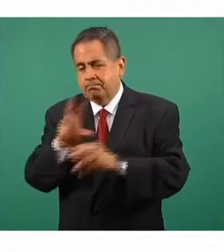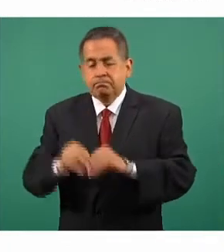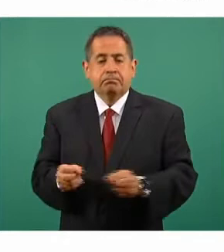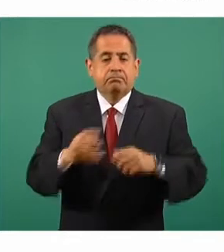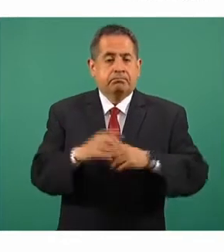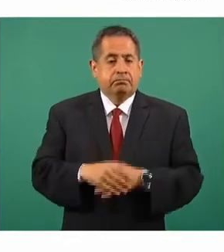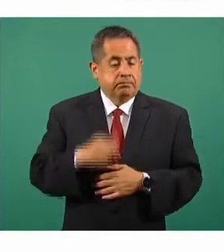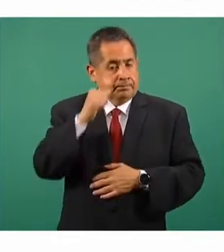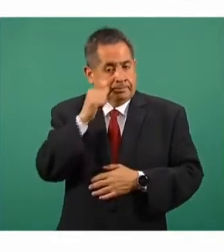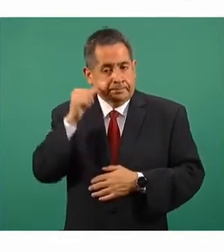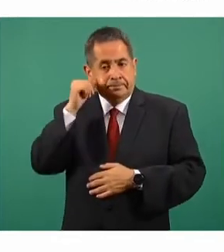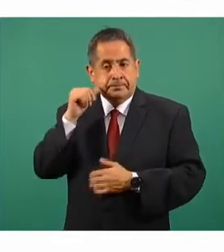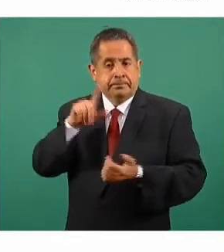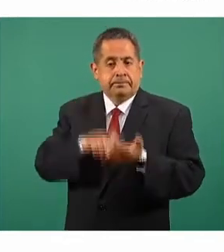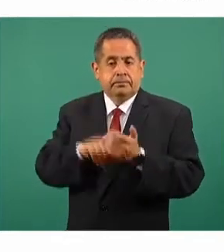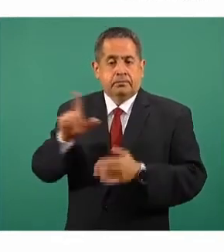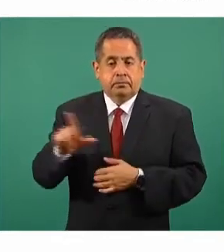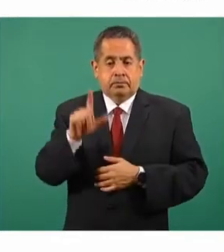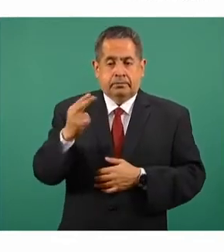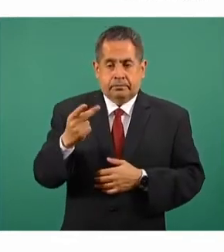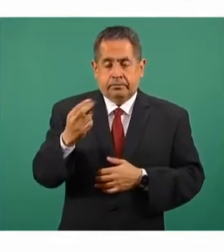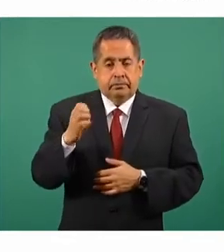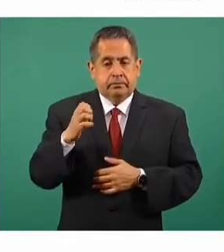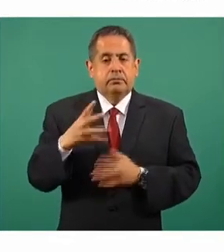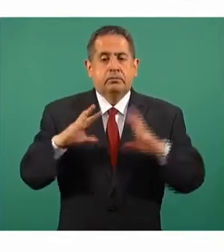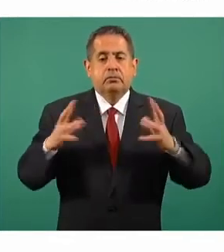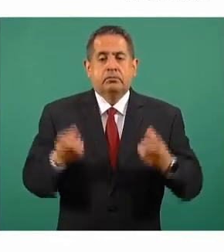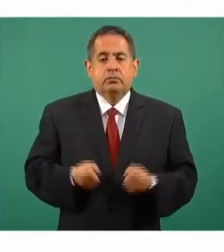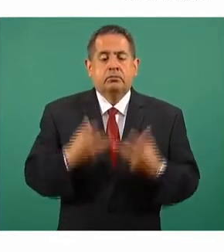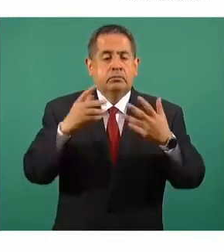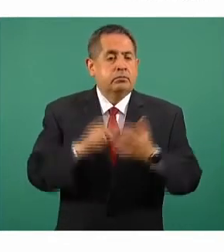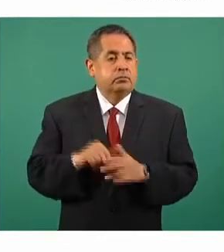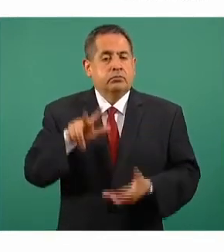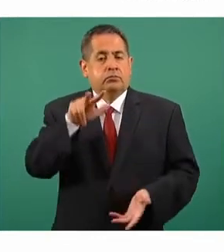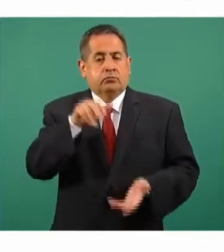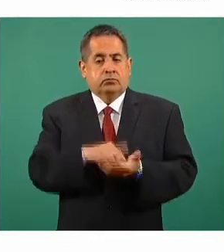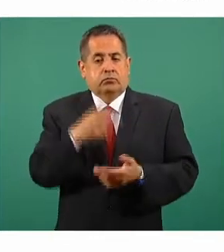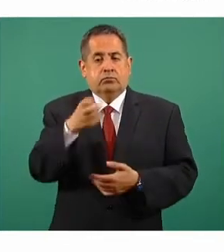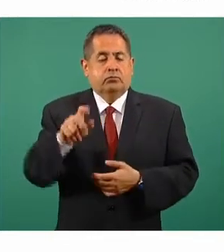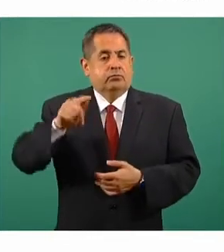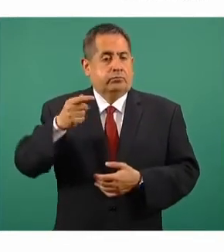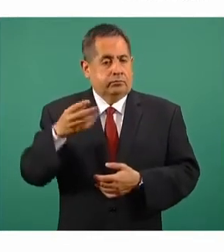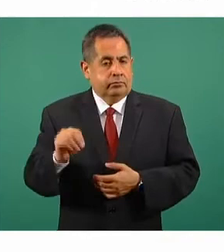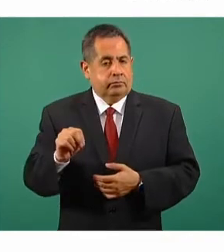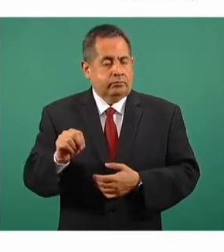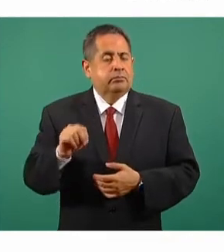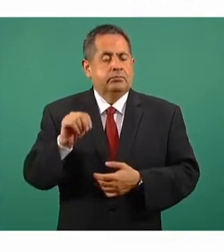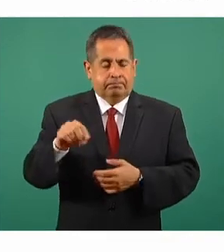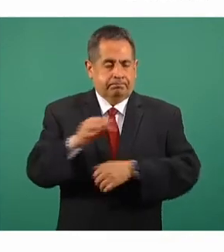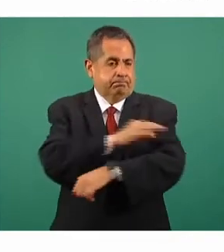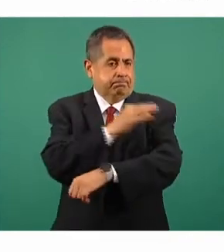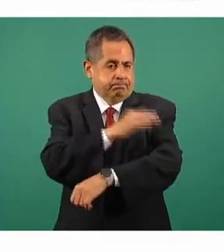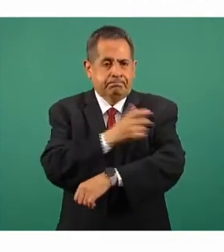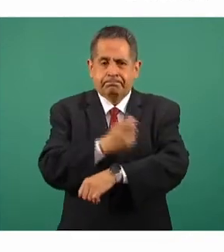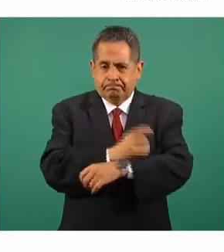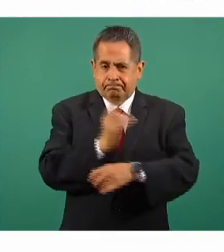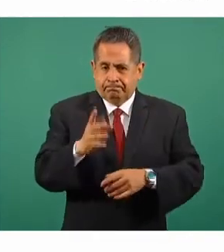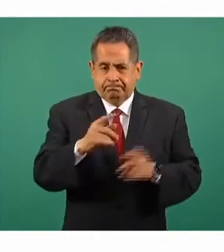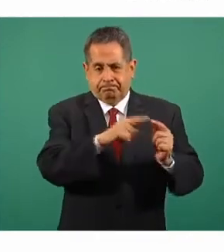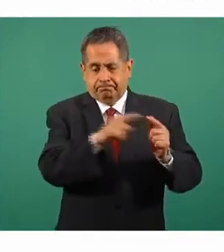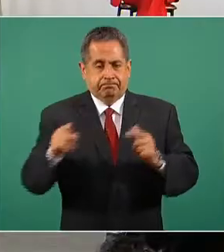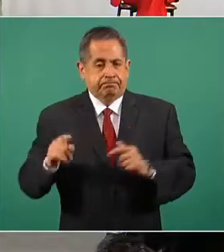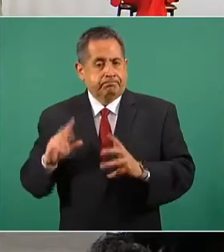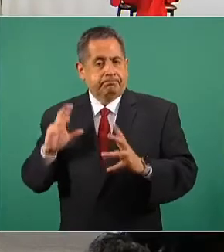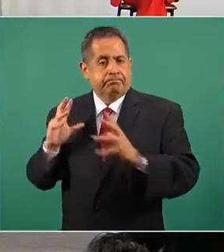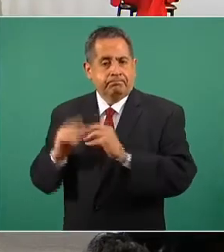El día de ayer, lunes 25 de enero, se aplicaron ocho mil 279 vacunas. En el acumulado,